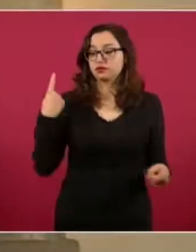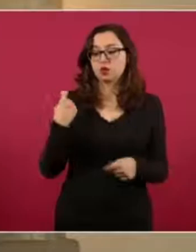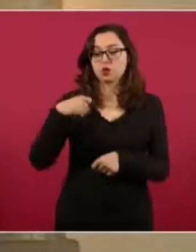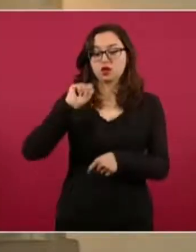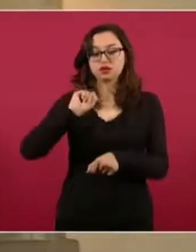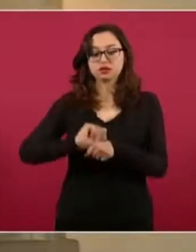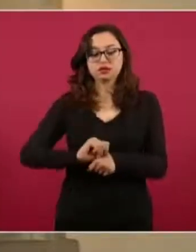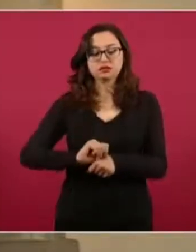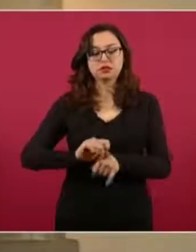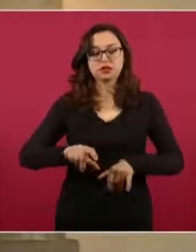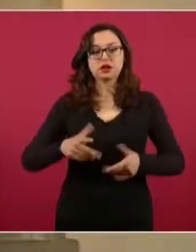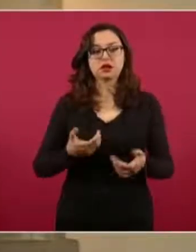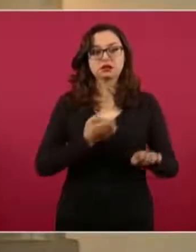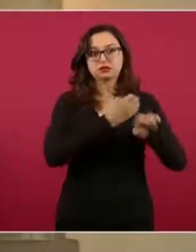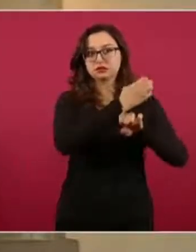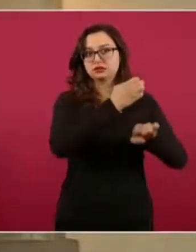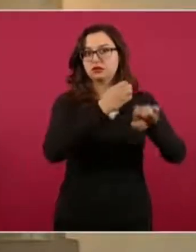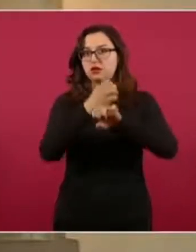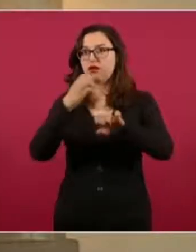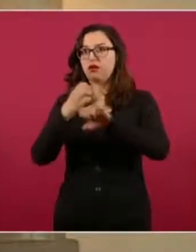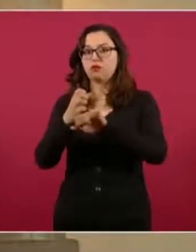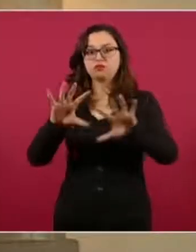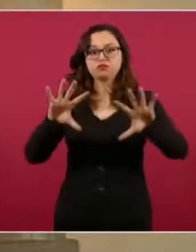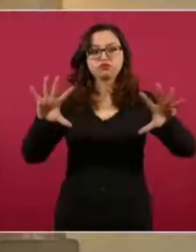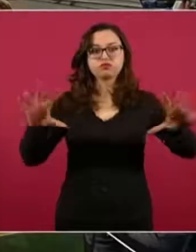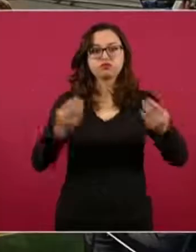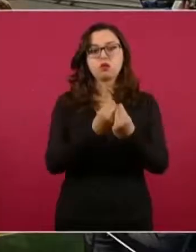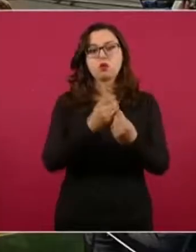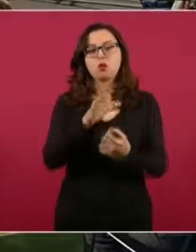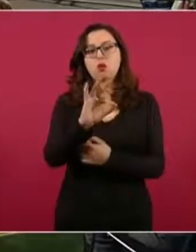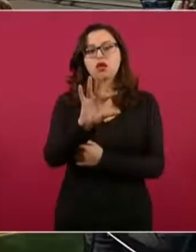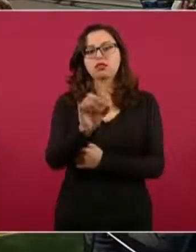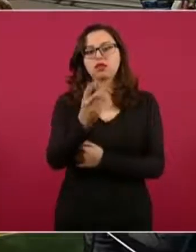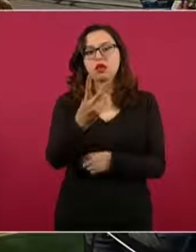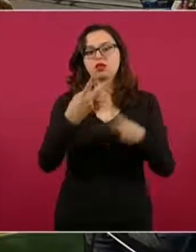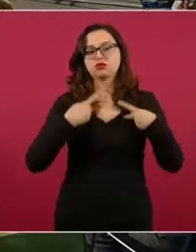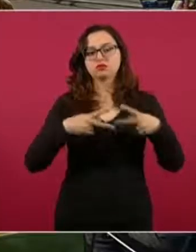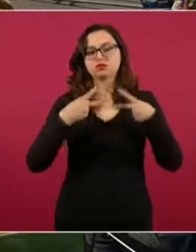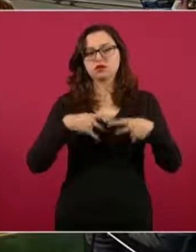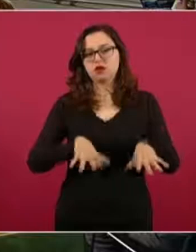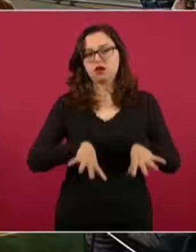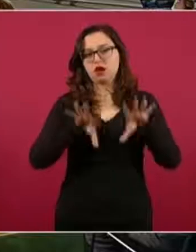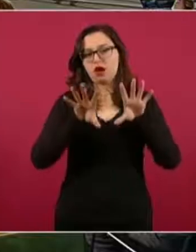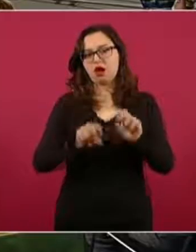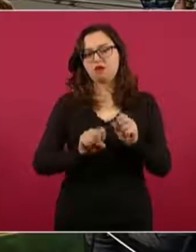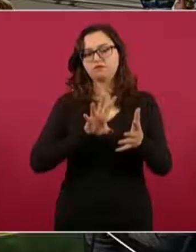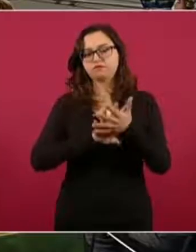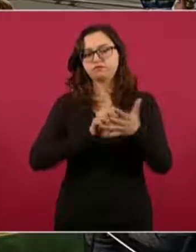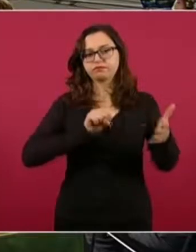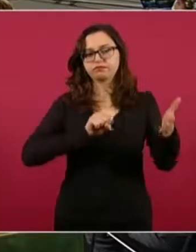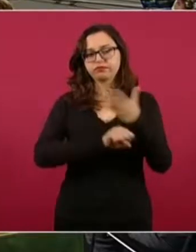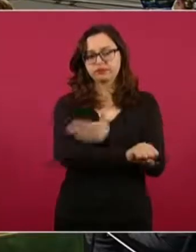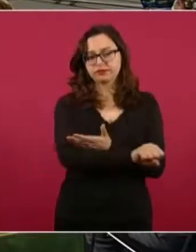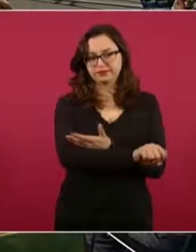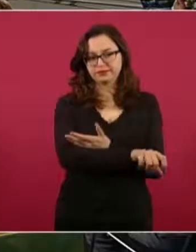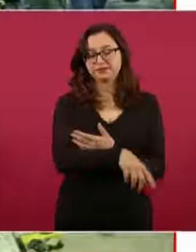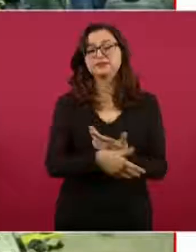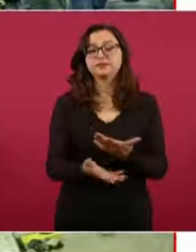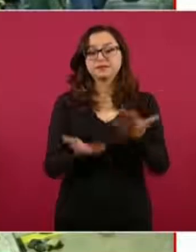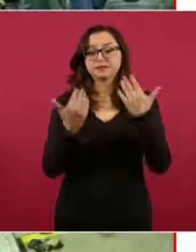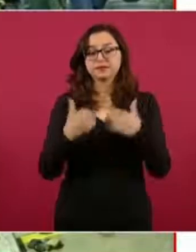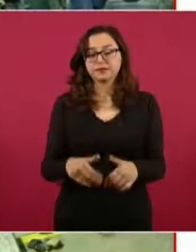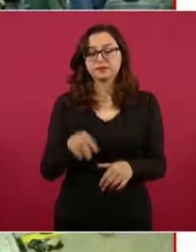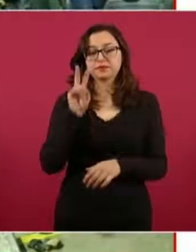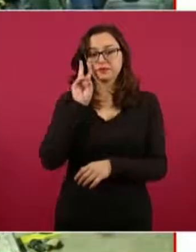esos días en esos estados. También comentar que elementos de la Secretaría de la Defensa Nacional y Guardia Nacional